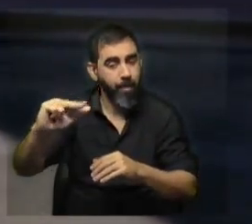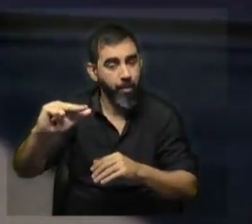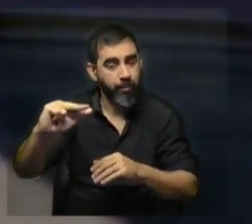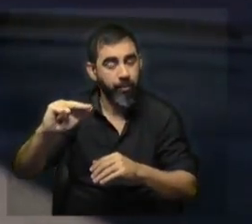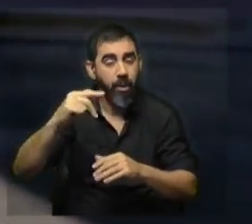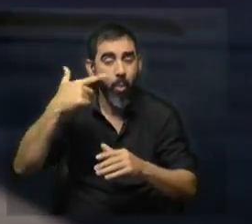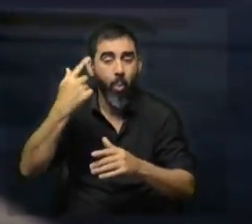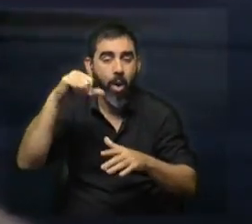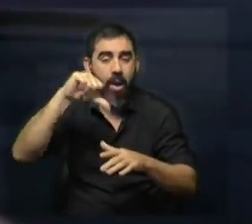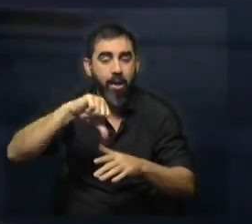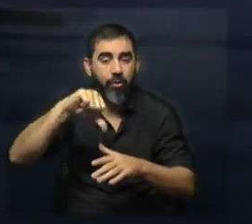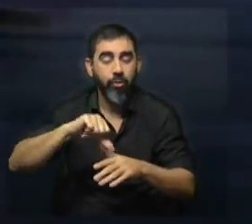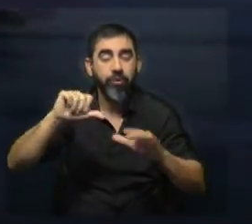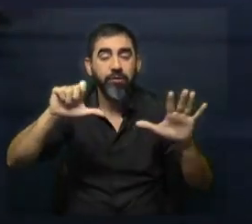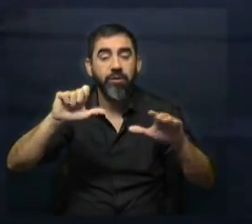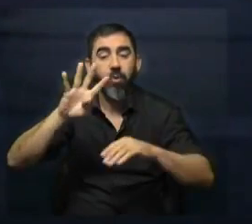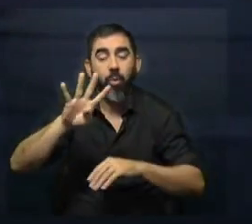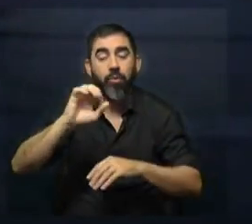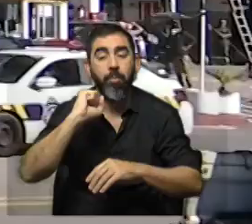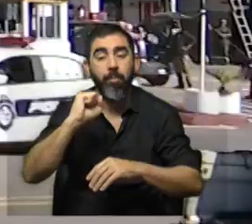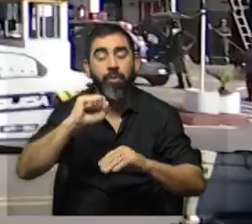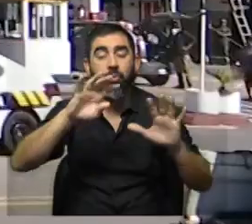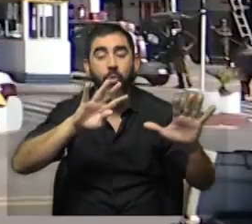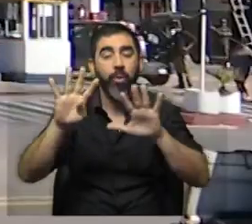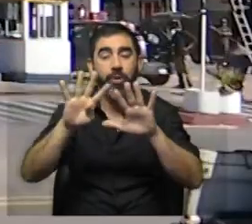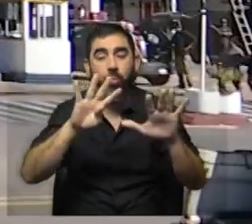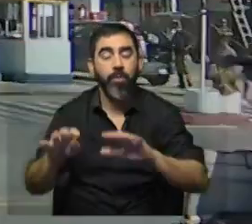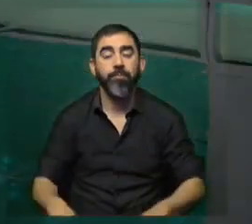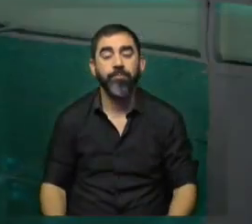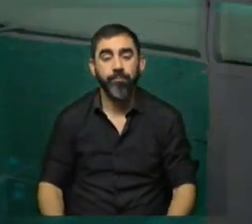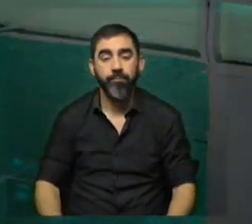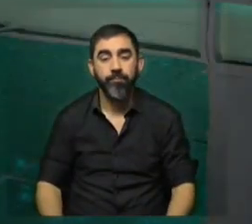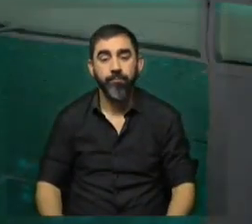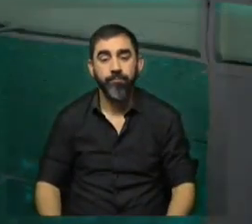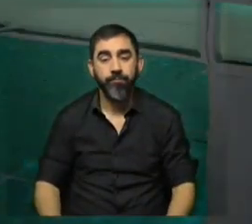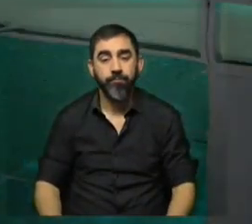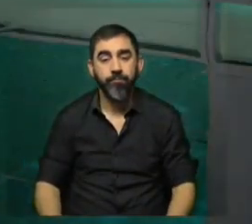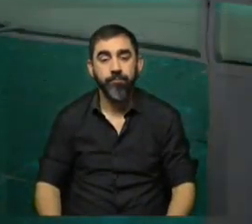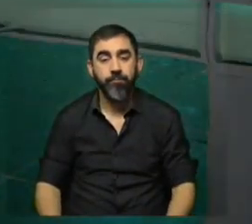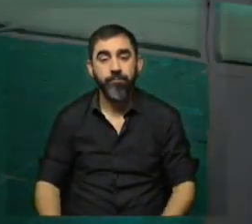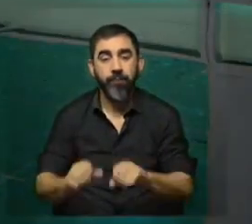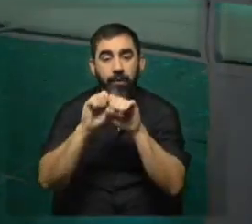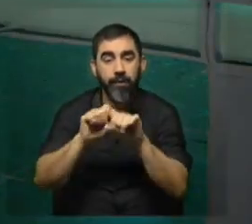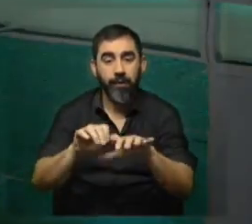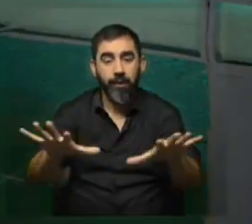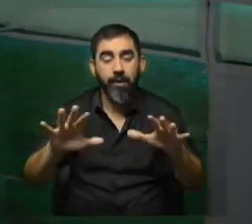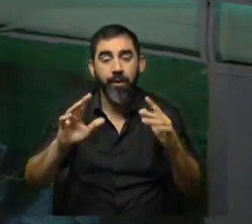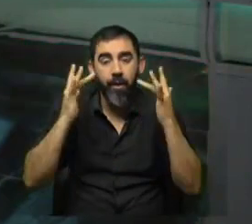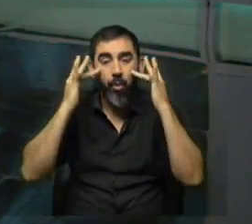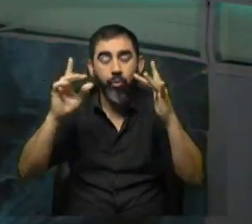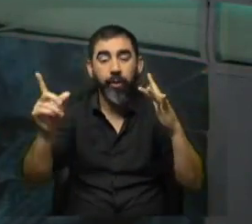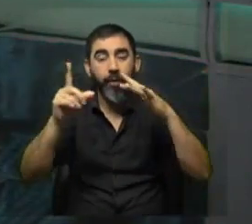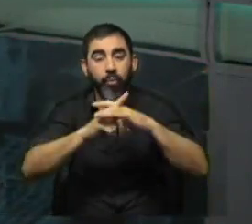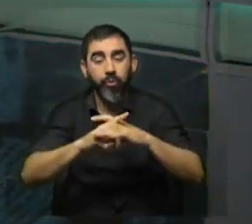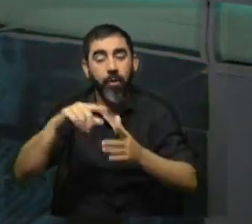que el litro de continuidad va a costar 64,99 pesos. La Red de Educación Inclusiva de